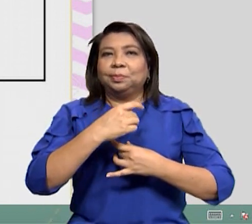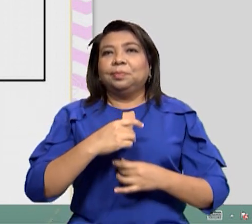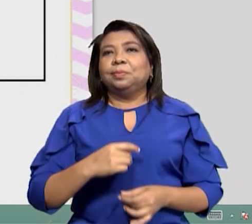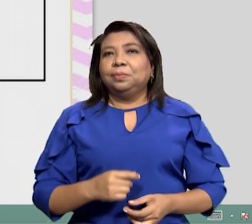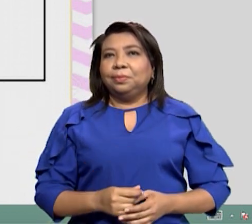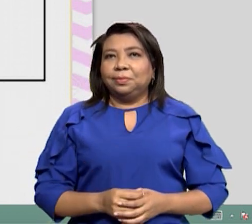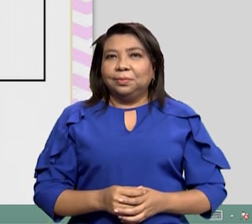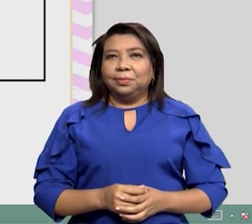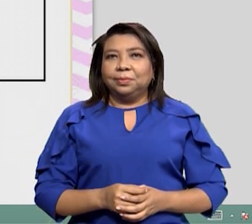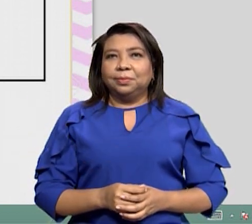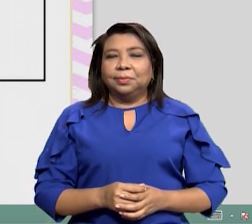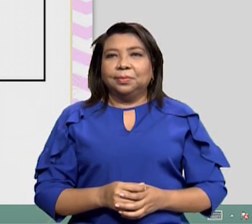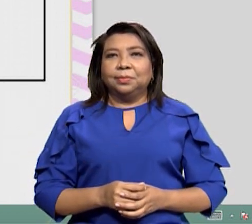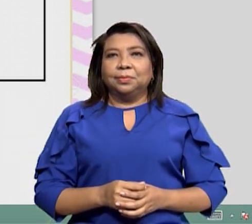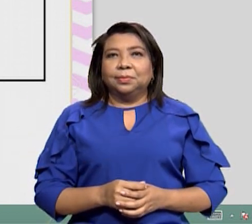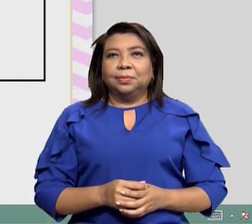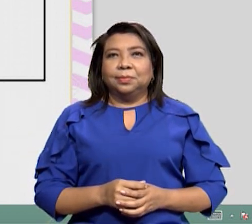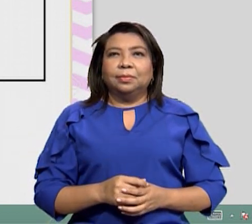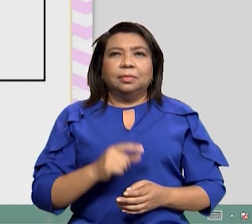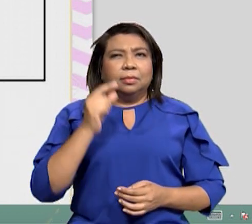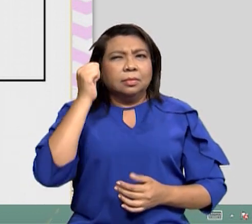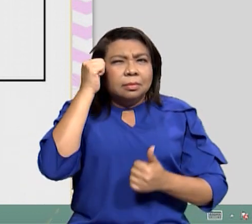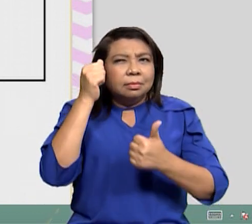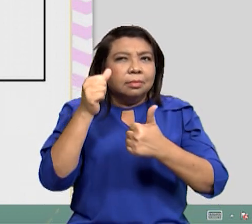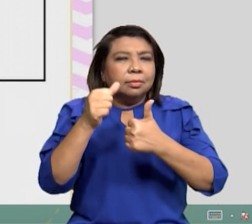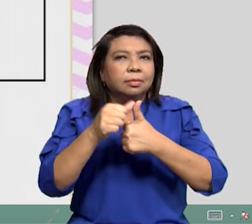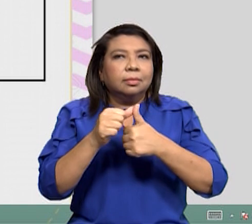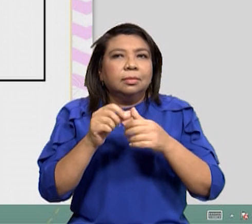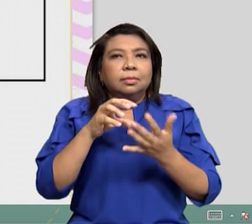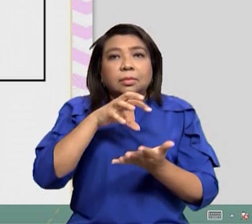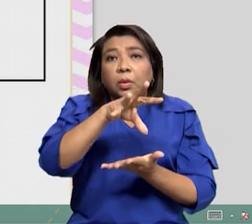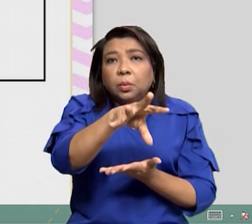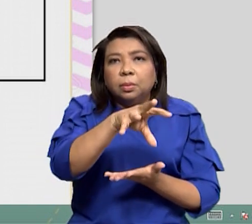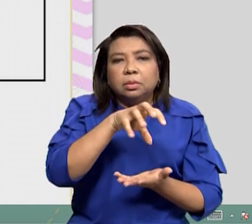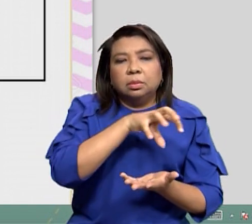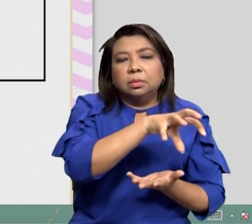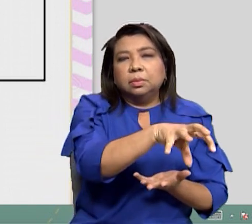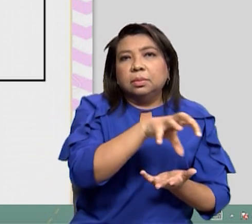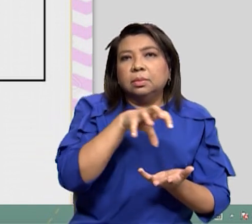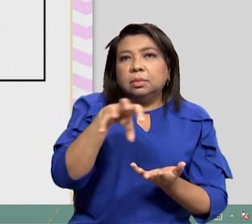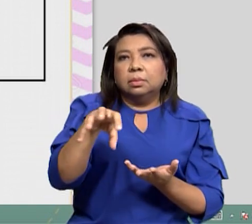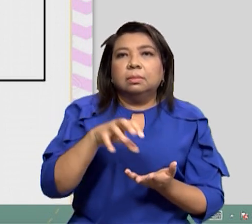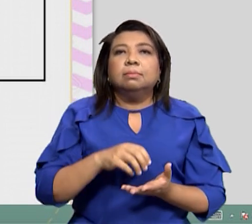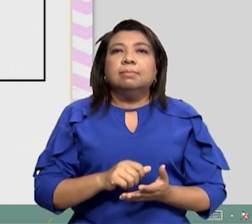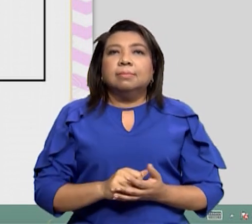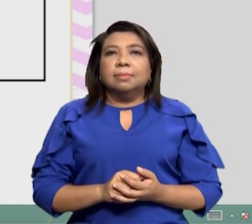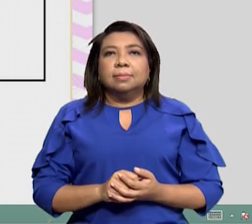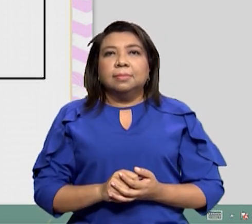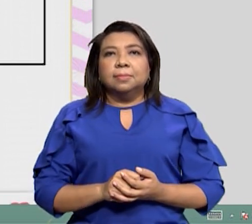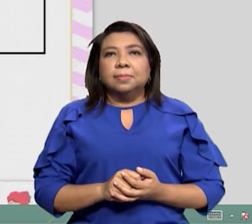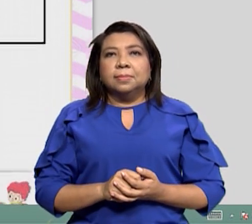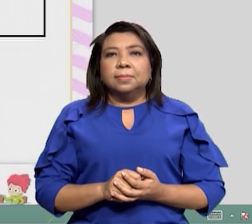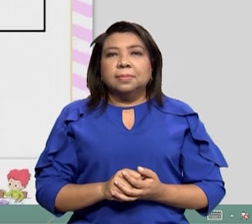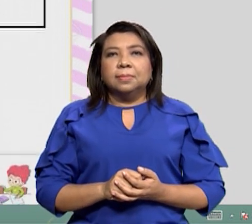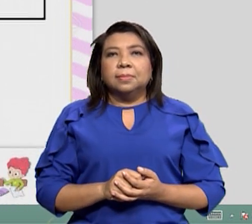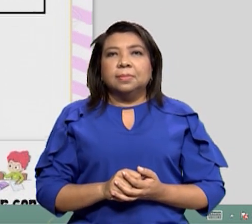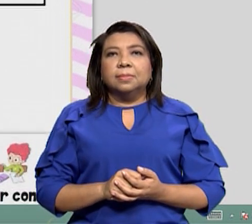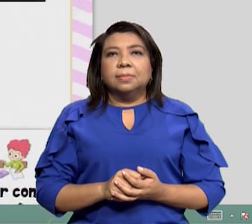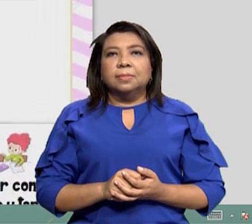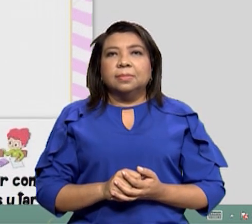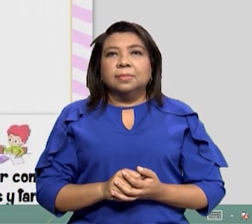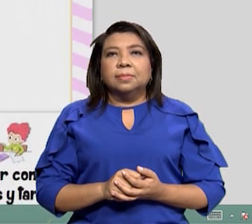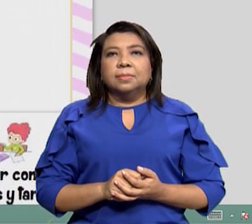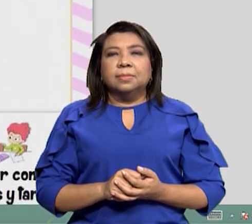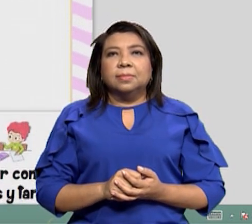Vamos a tomar nuestra imagen Cuando se quede quietecita La volvemos y la soltamos Ok Vamos a ver acá